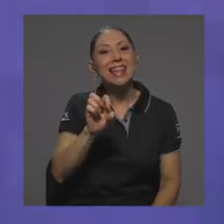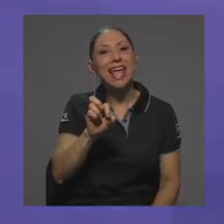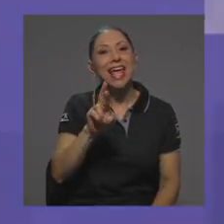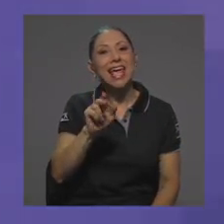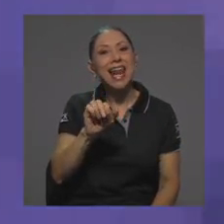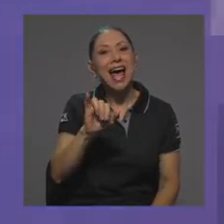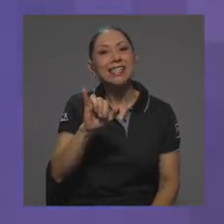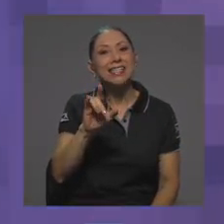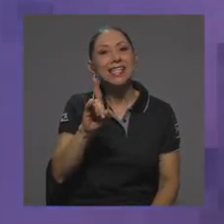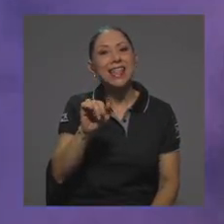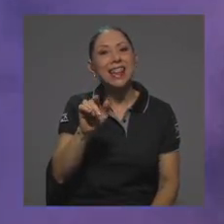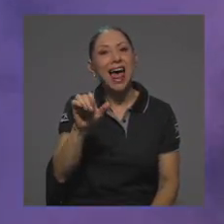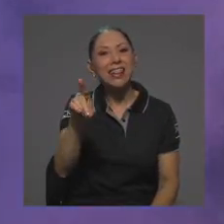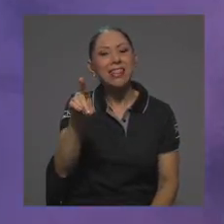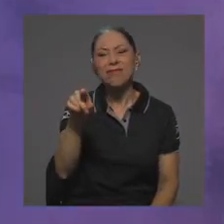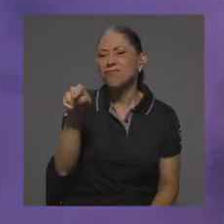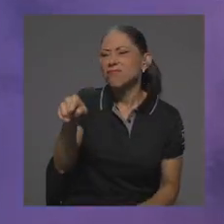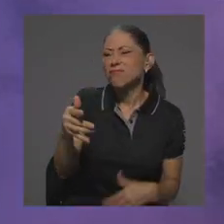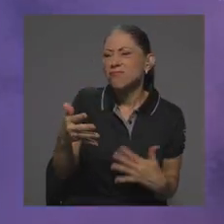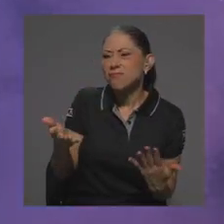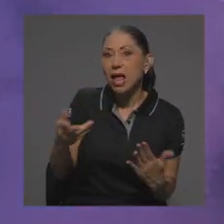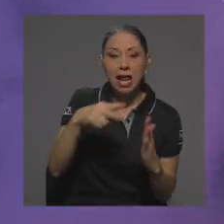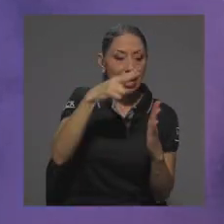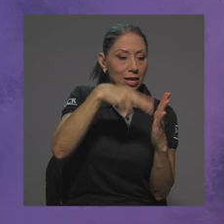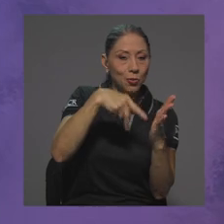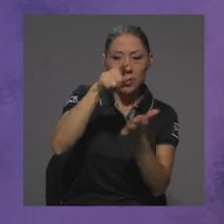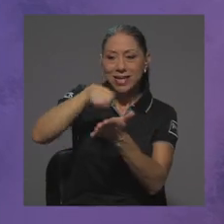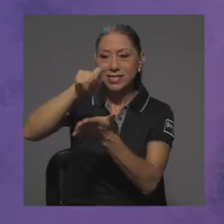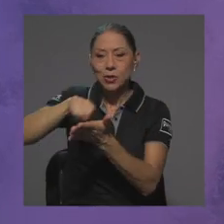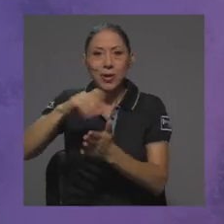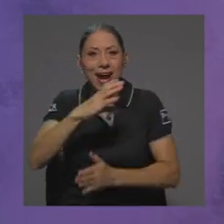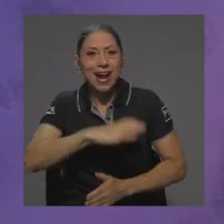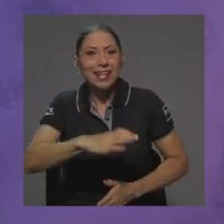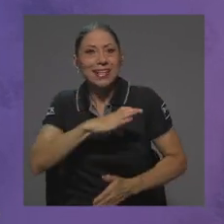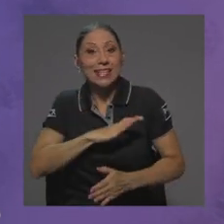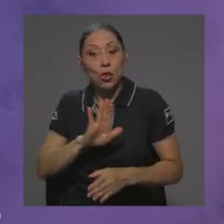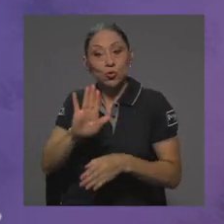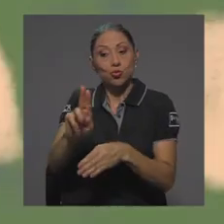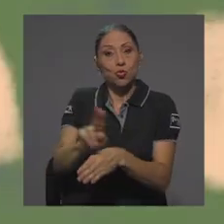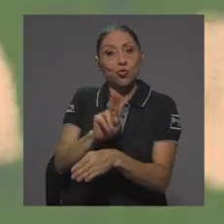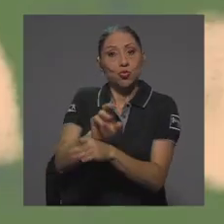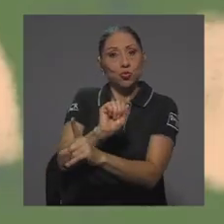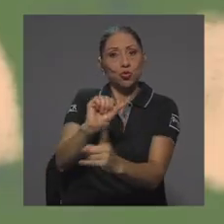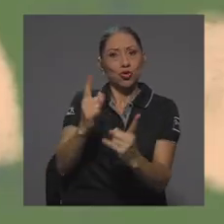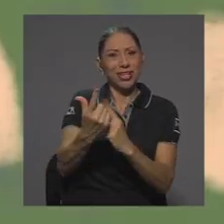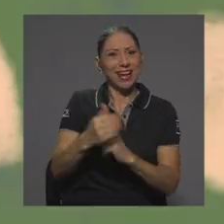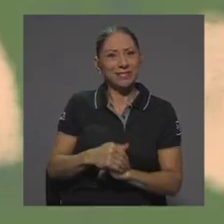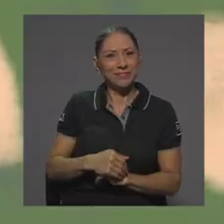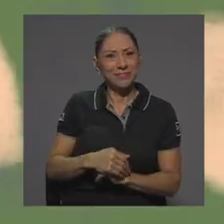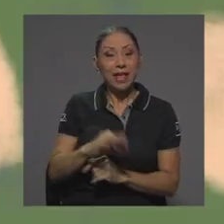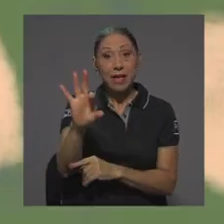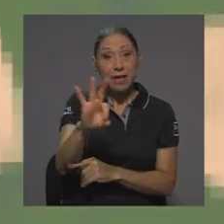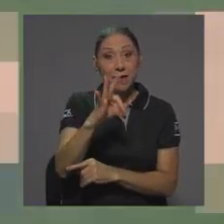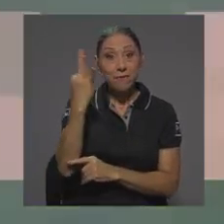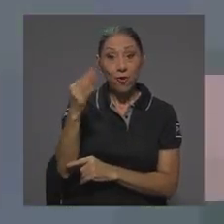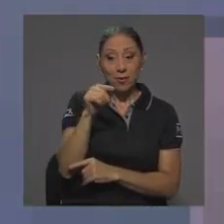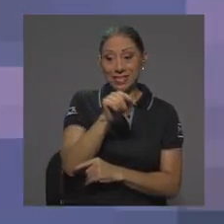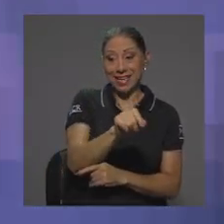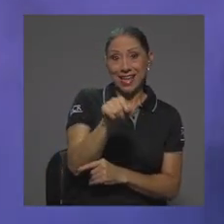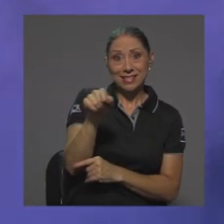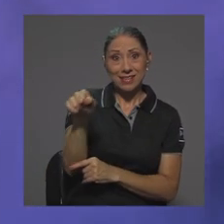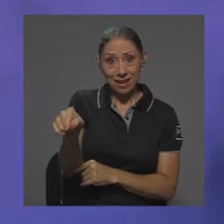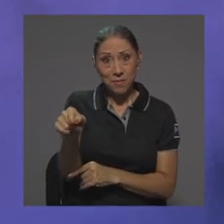el cual ve la lectura y la escritura caracterizados por su uso social, por las maneras en que estas